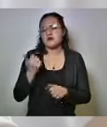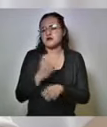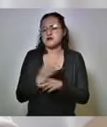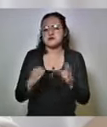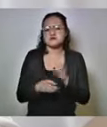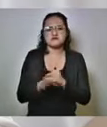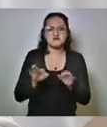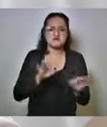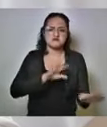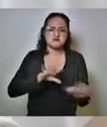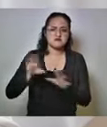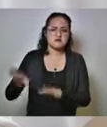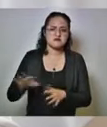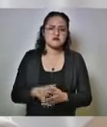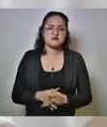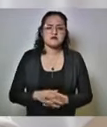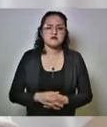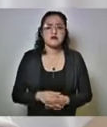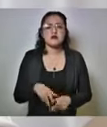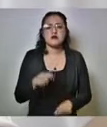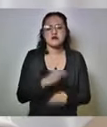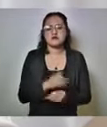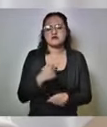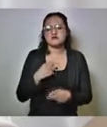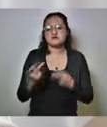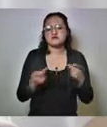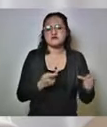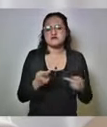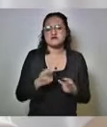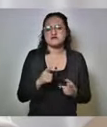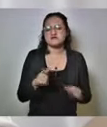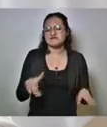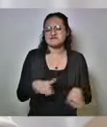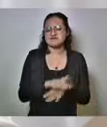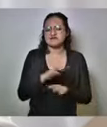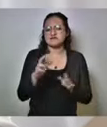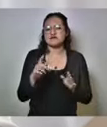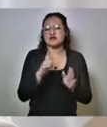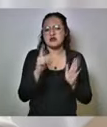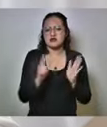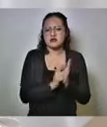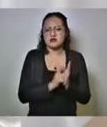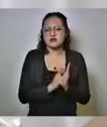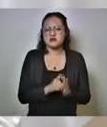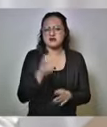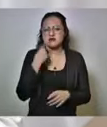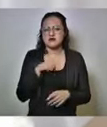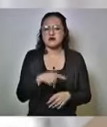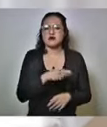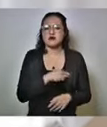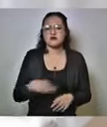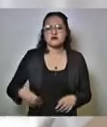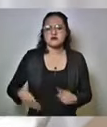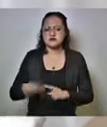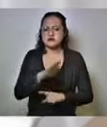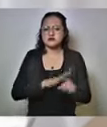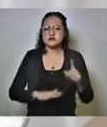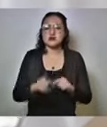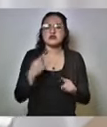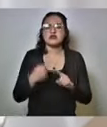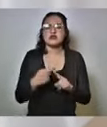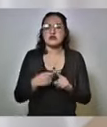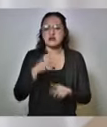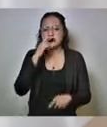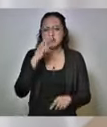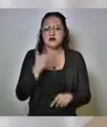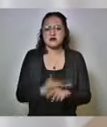y estamos preparando una reforma a la ley para que sean los municipios los que se encarguen